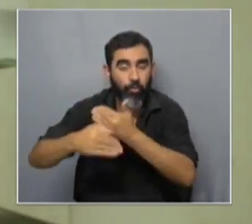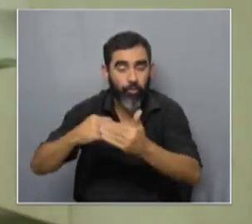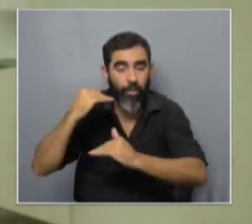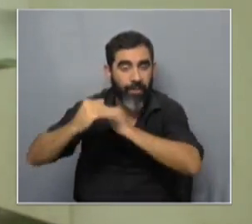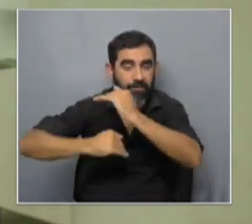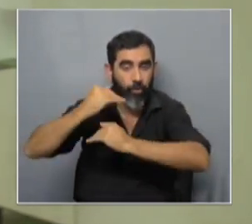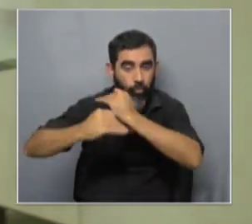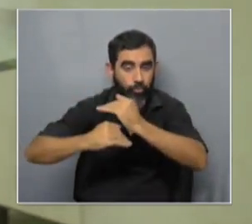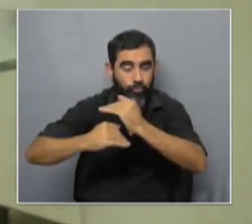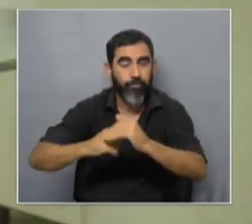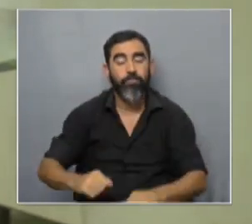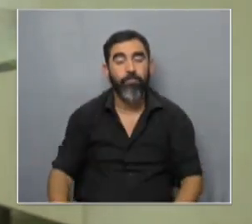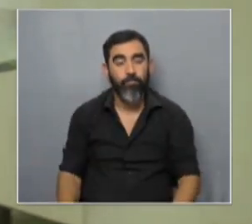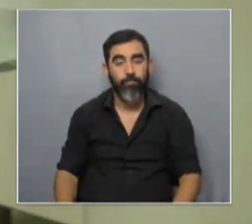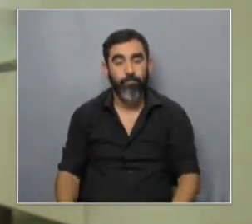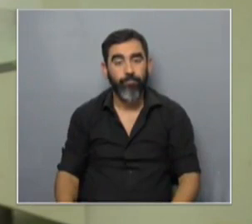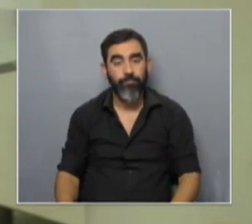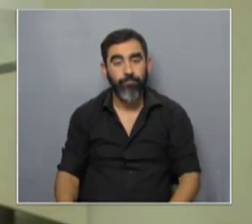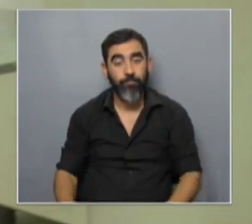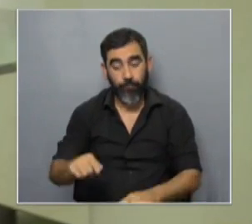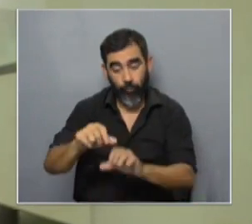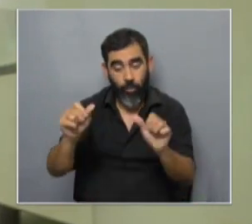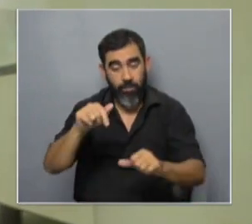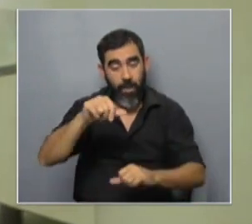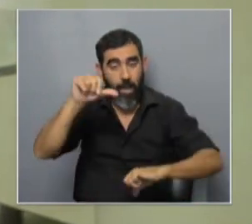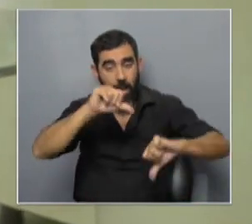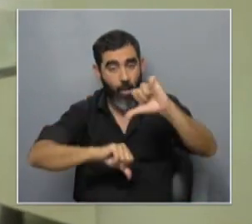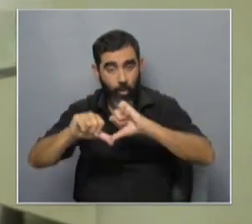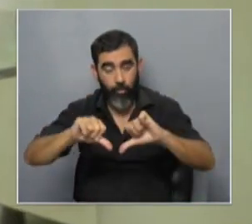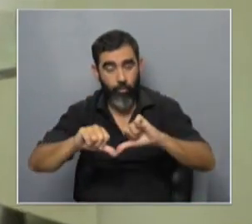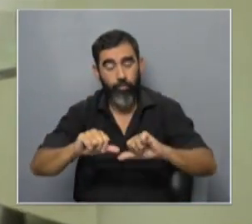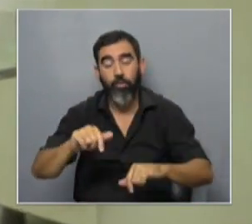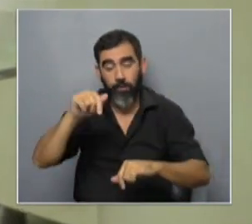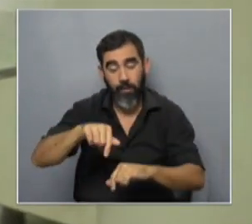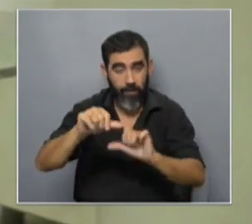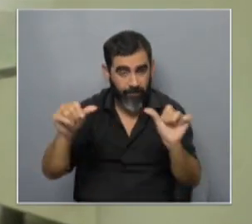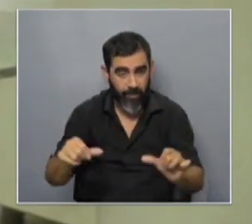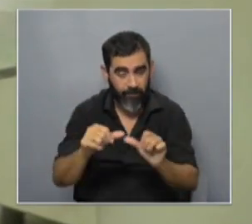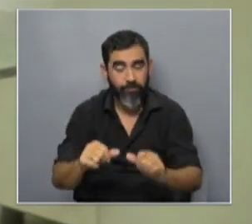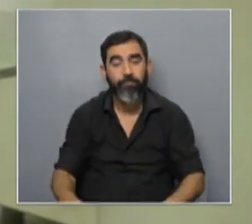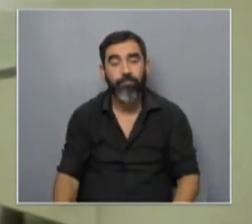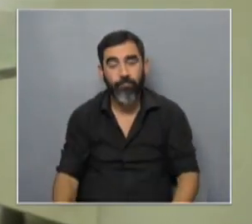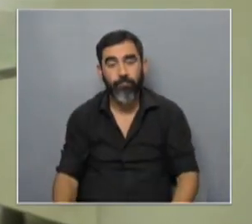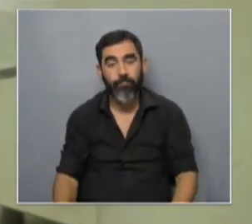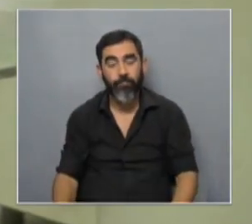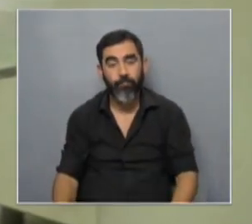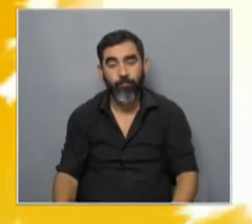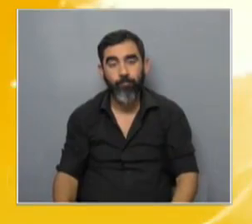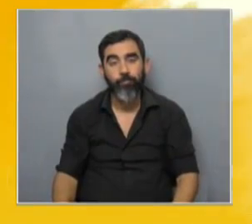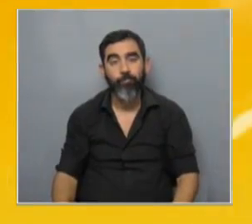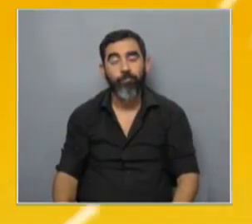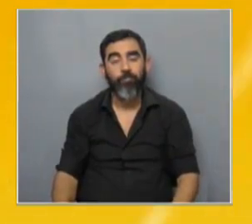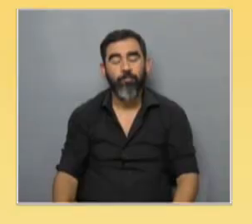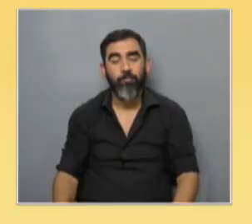desarrollando y escalando que es lo que se hace en este laboratorio y junto a otros actores que bueno trabajamos en química fina en el entorno